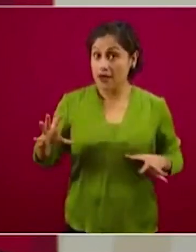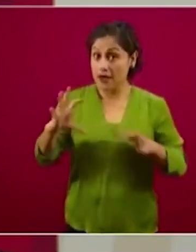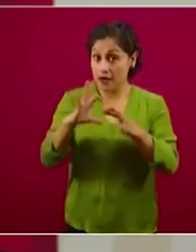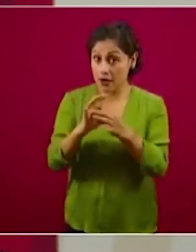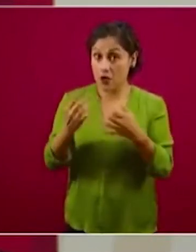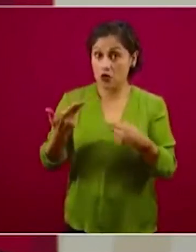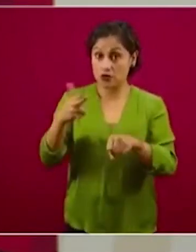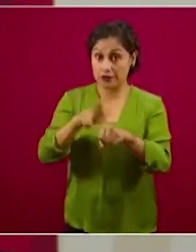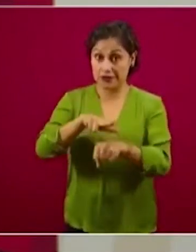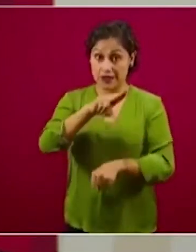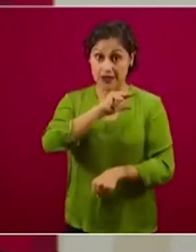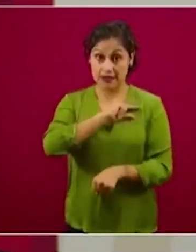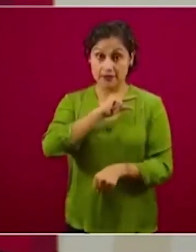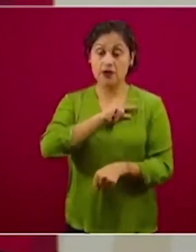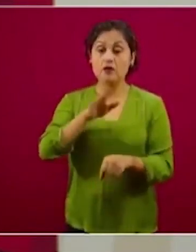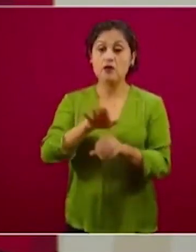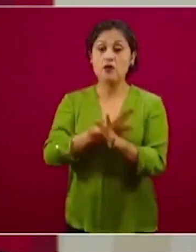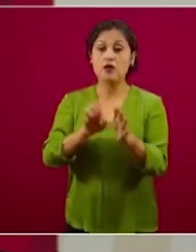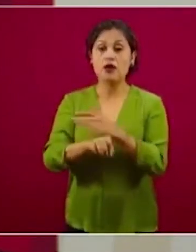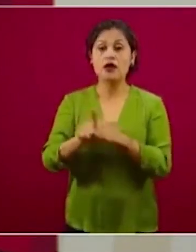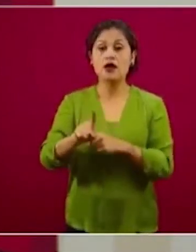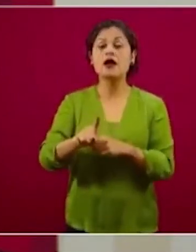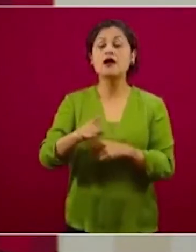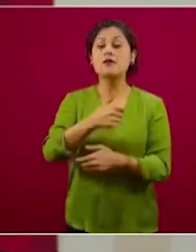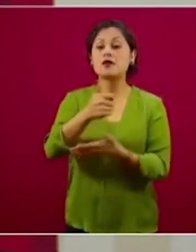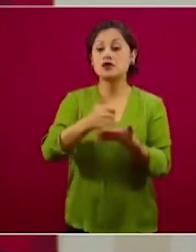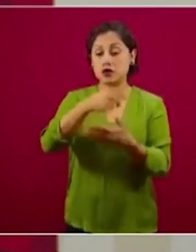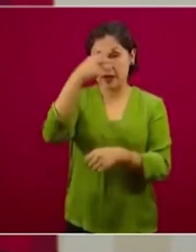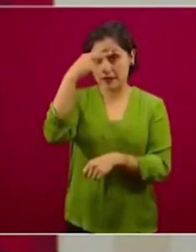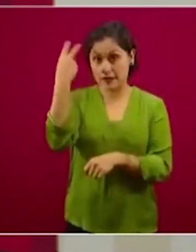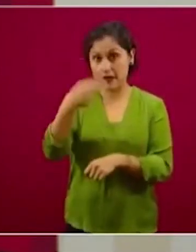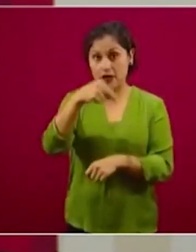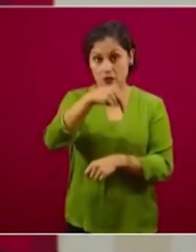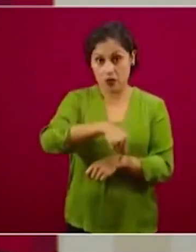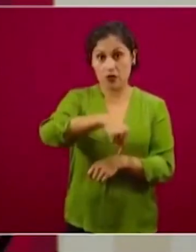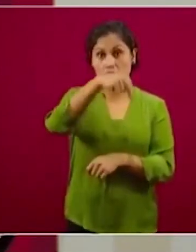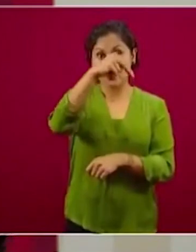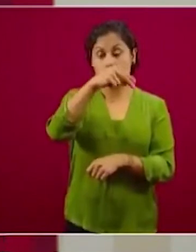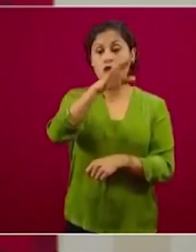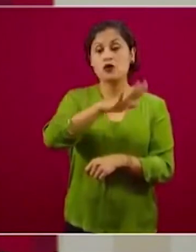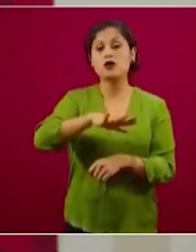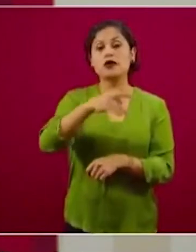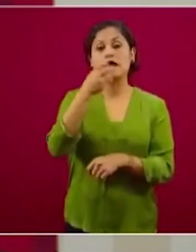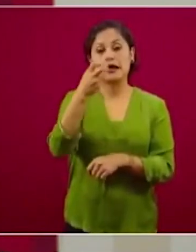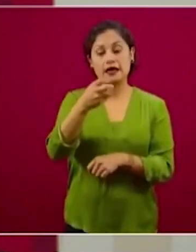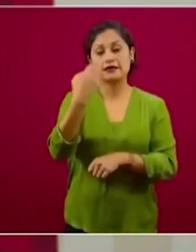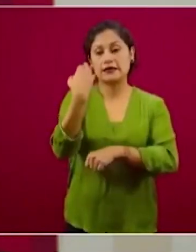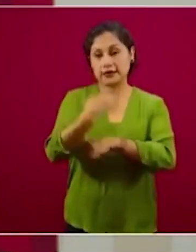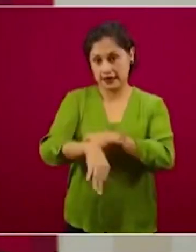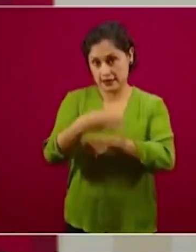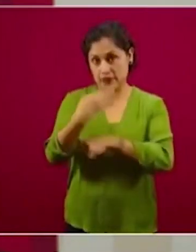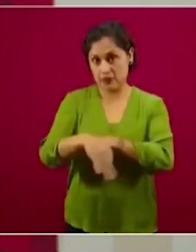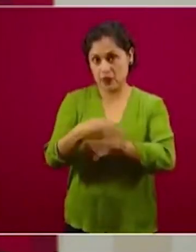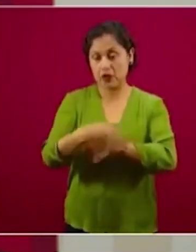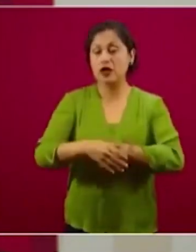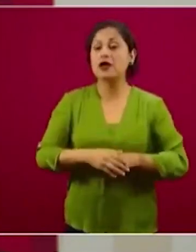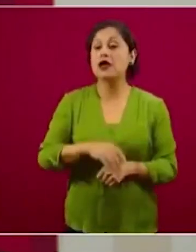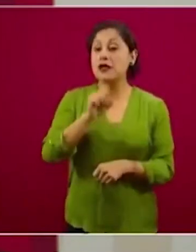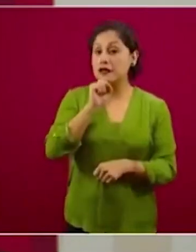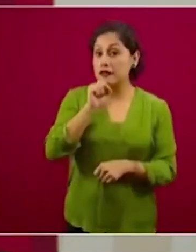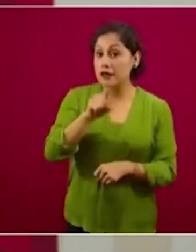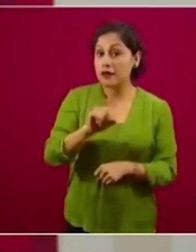existe en la Ciudad de México, en la zona norte, es un espacio temporal. También el Instituto Mexicano del Seguro Social está